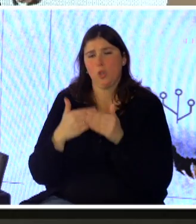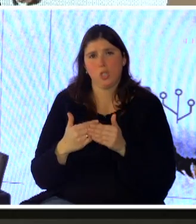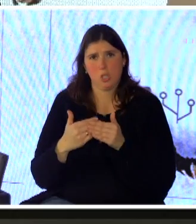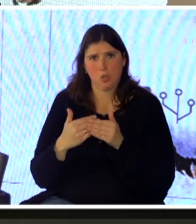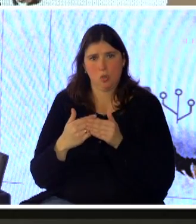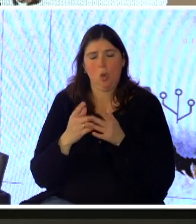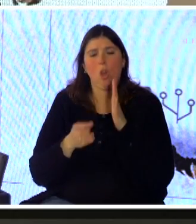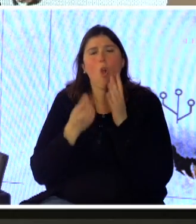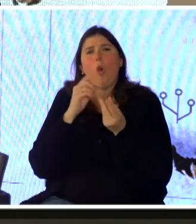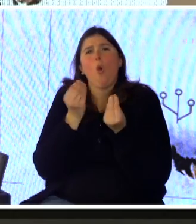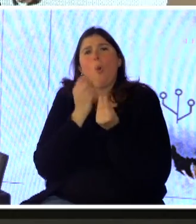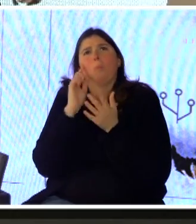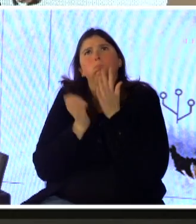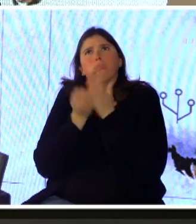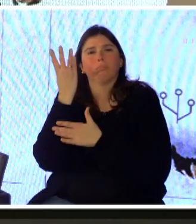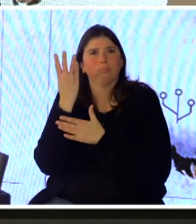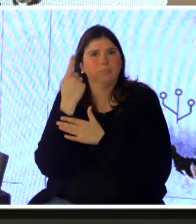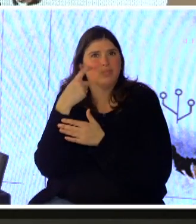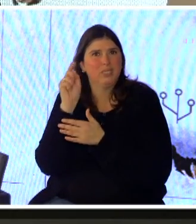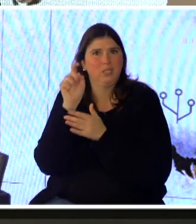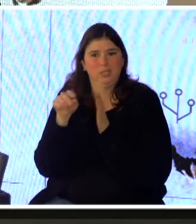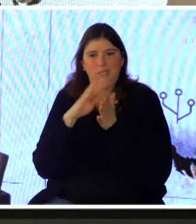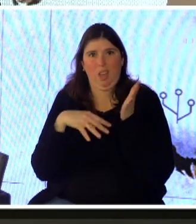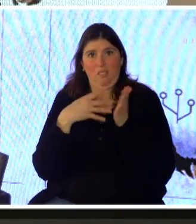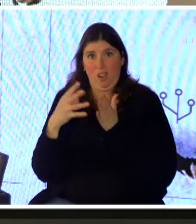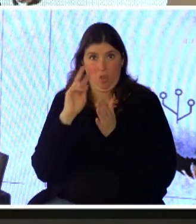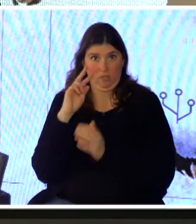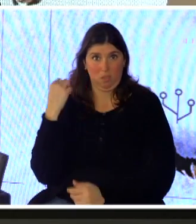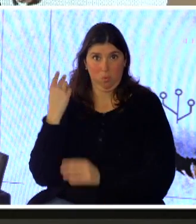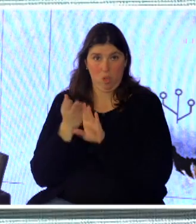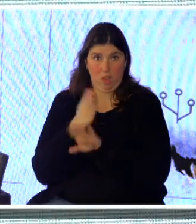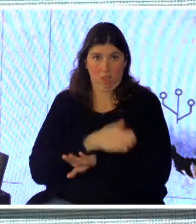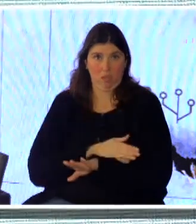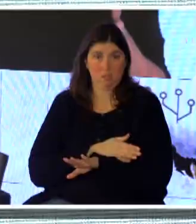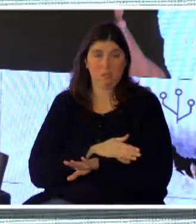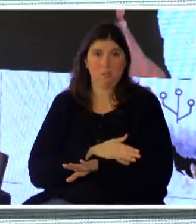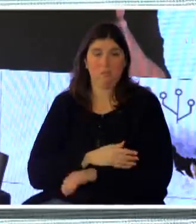indicadores que vimos. No sé si está en la presentación.